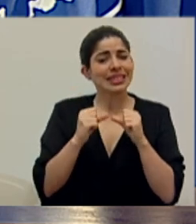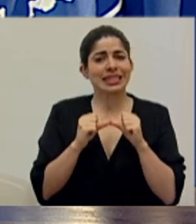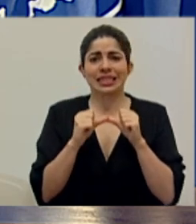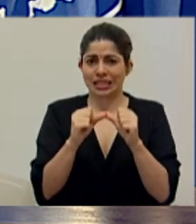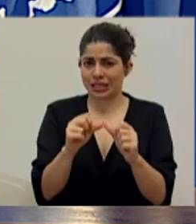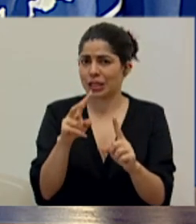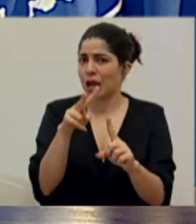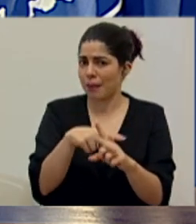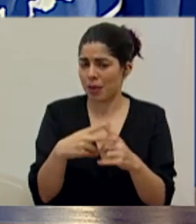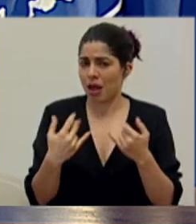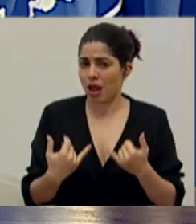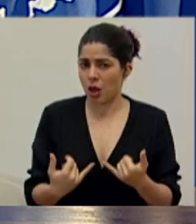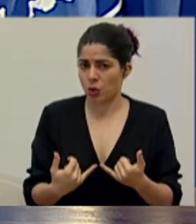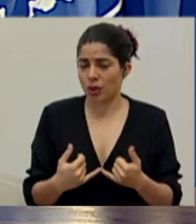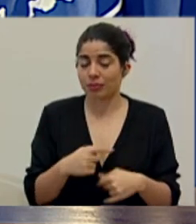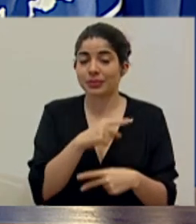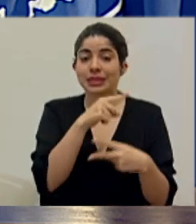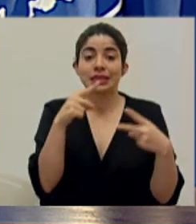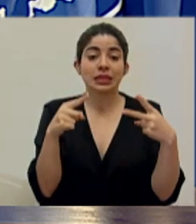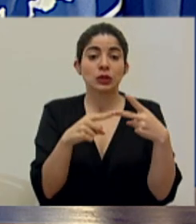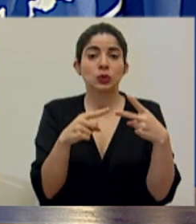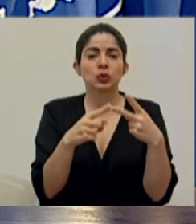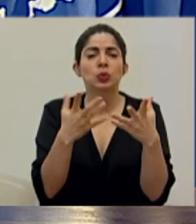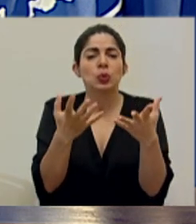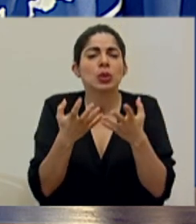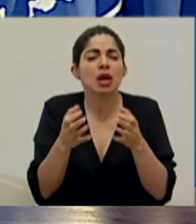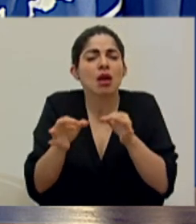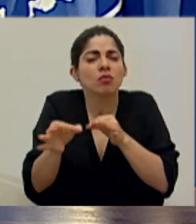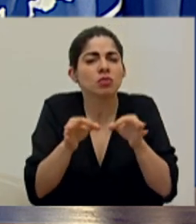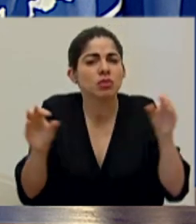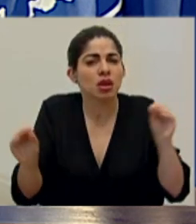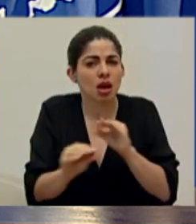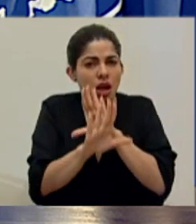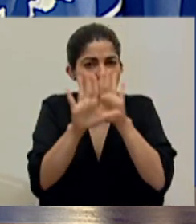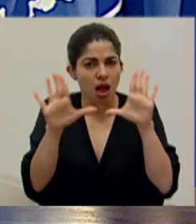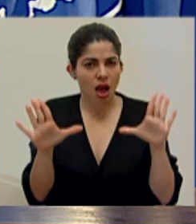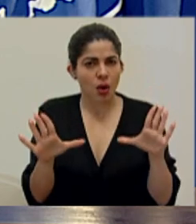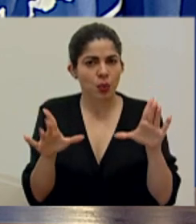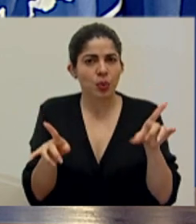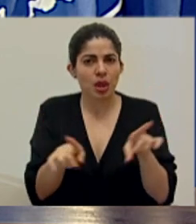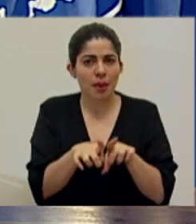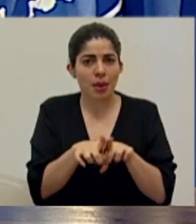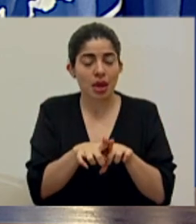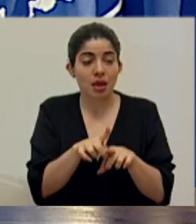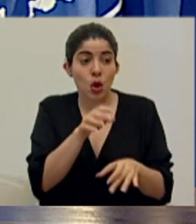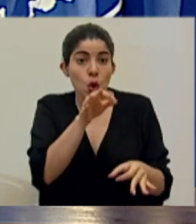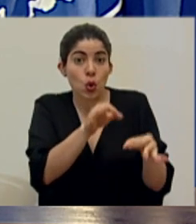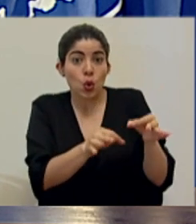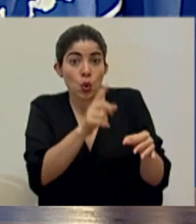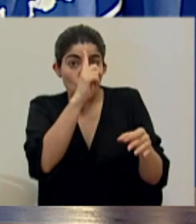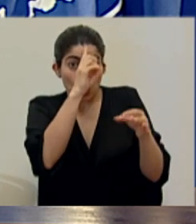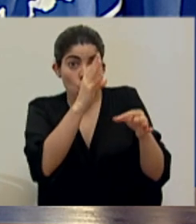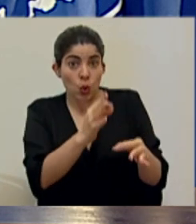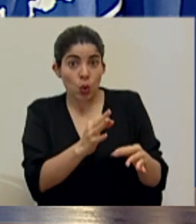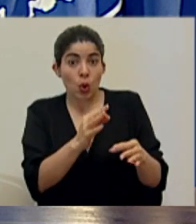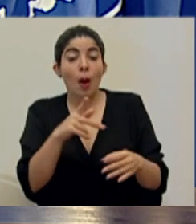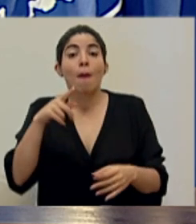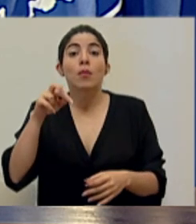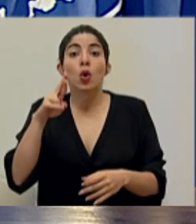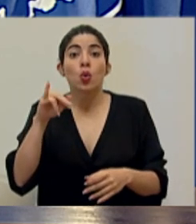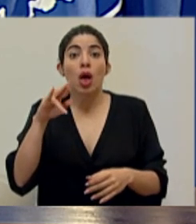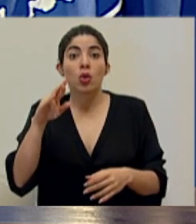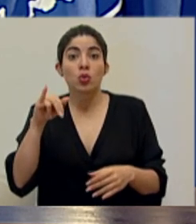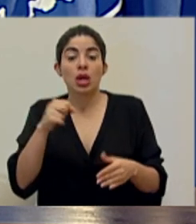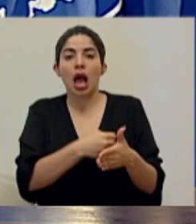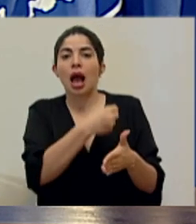vigente. Segundo término, quisiéramos dejar claro que además esa decisión del juez fue apelada por la Procuraduría